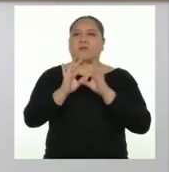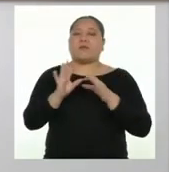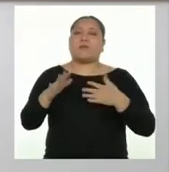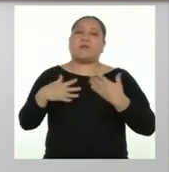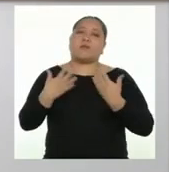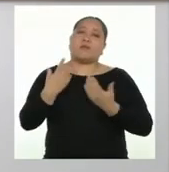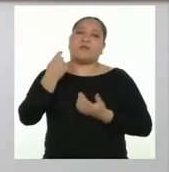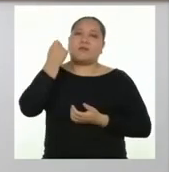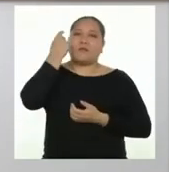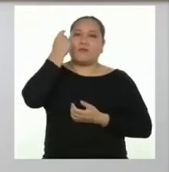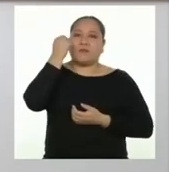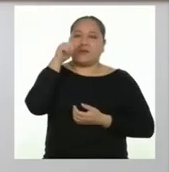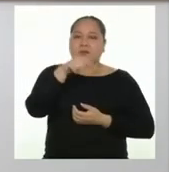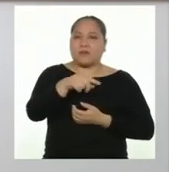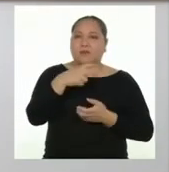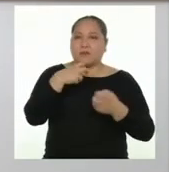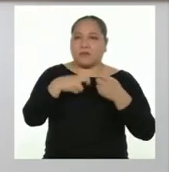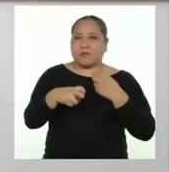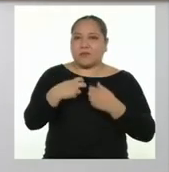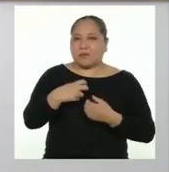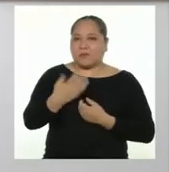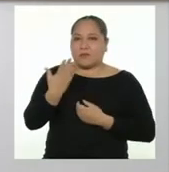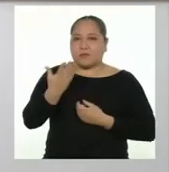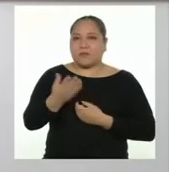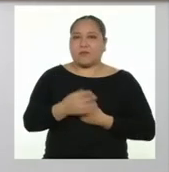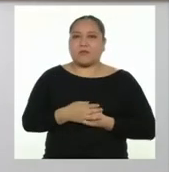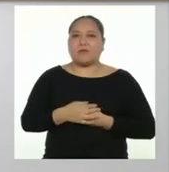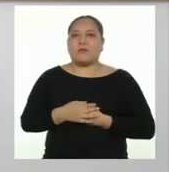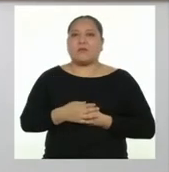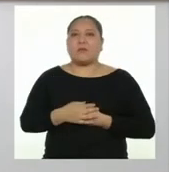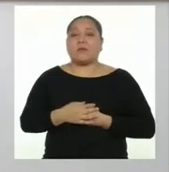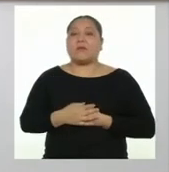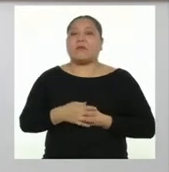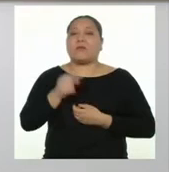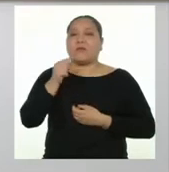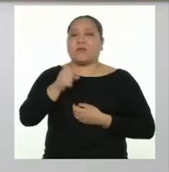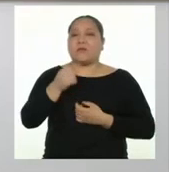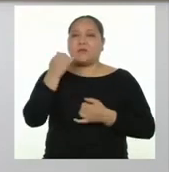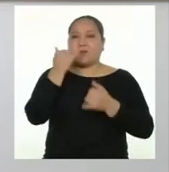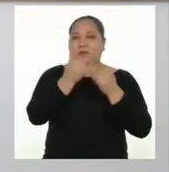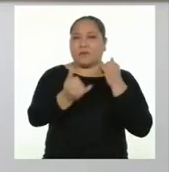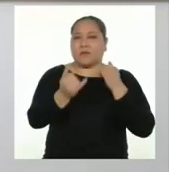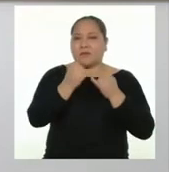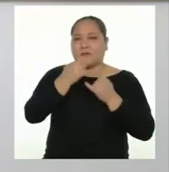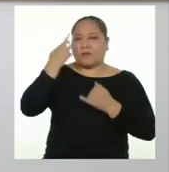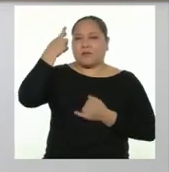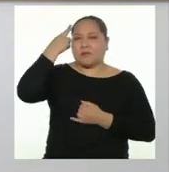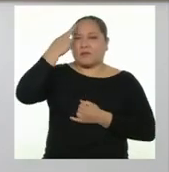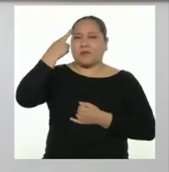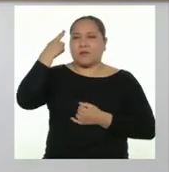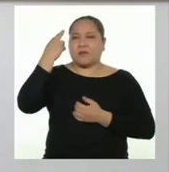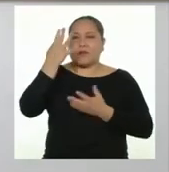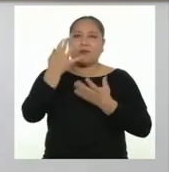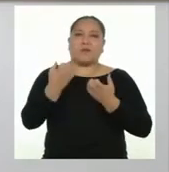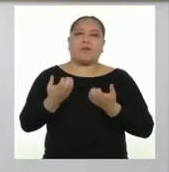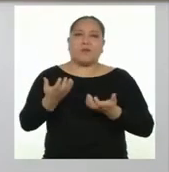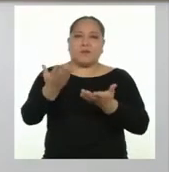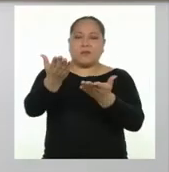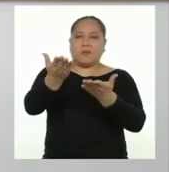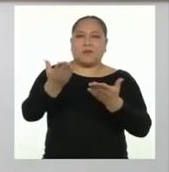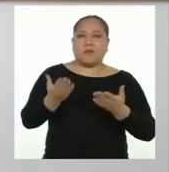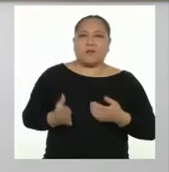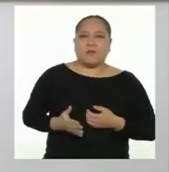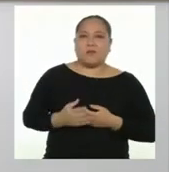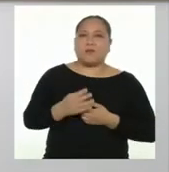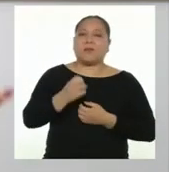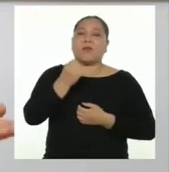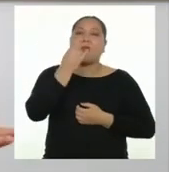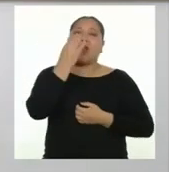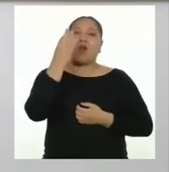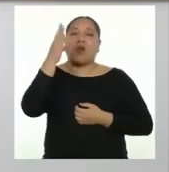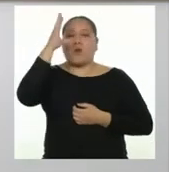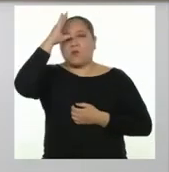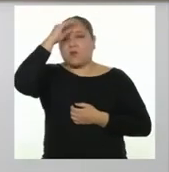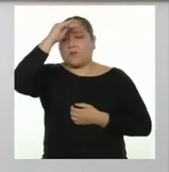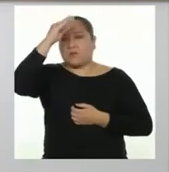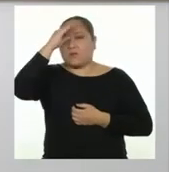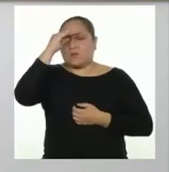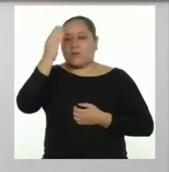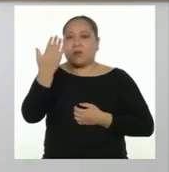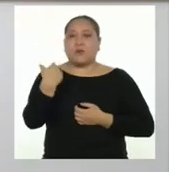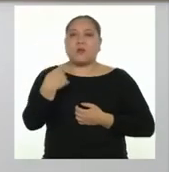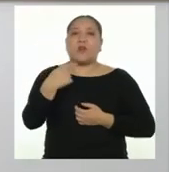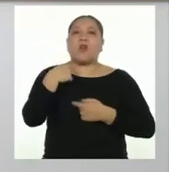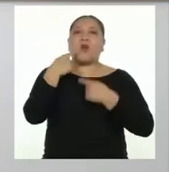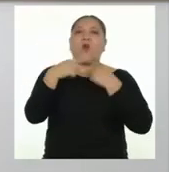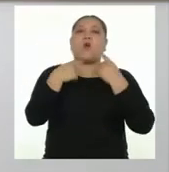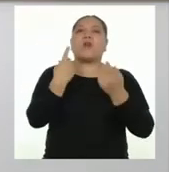para poder comprender la situación que estamos atravesando. Y para concluir nuestra reflexión, quiero invitar a algunas chicas y chicos